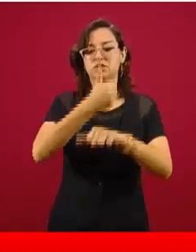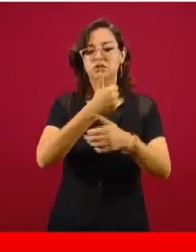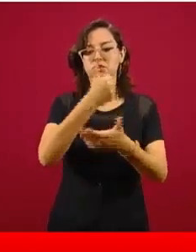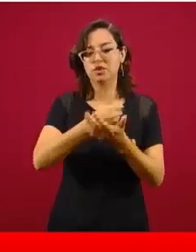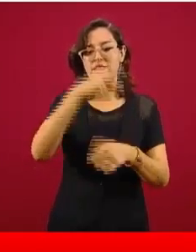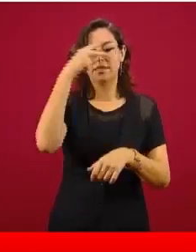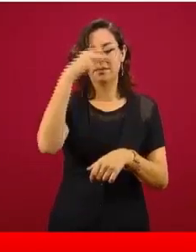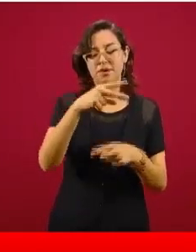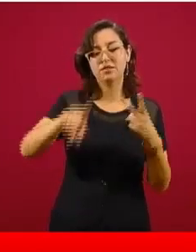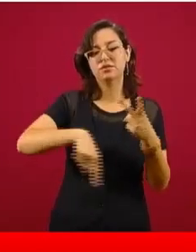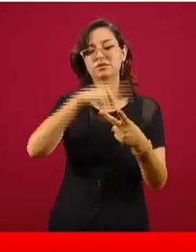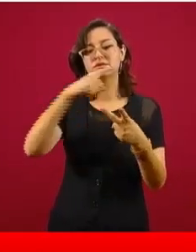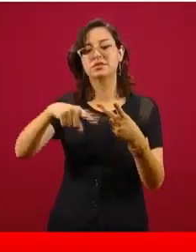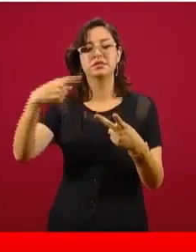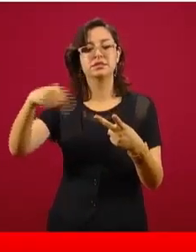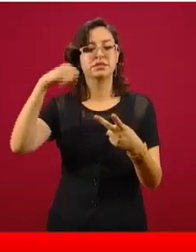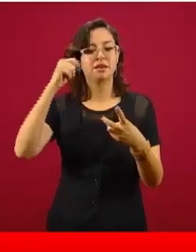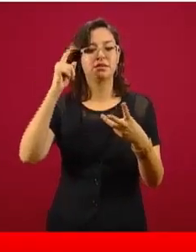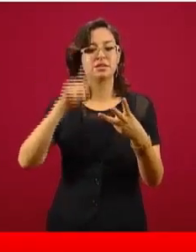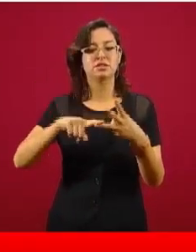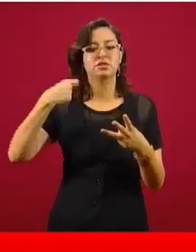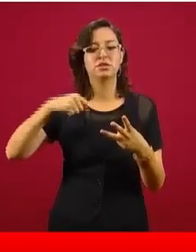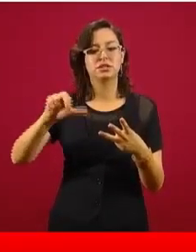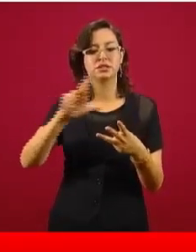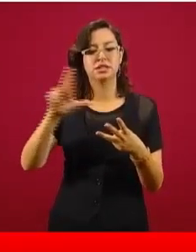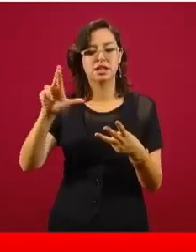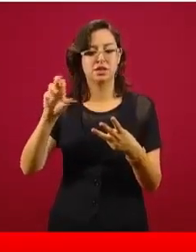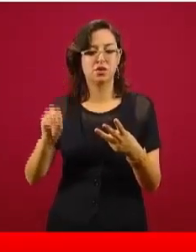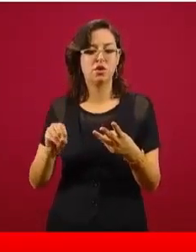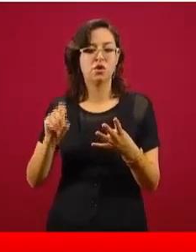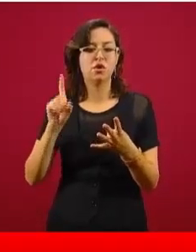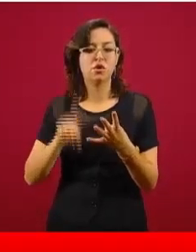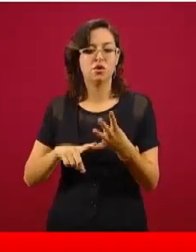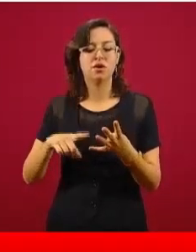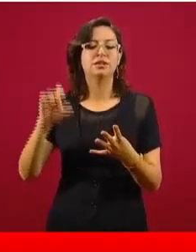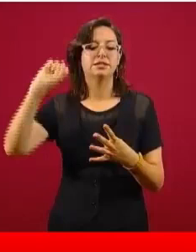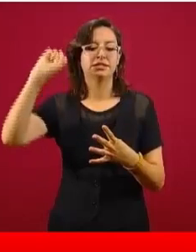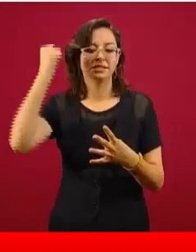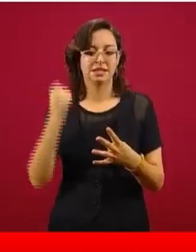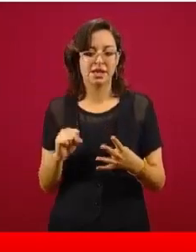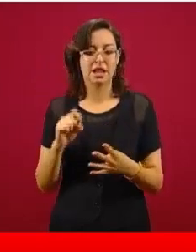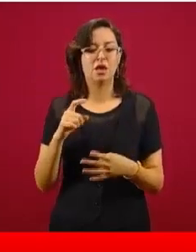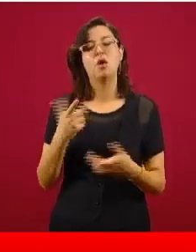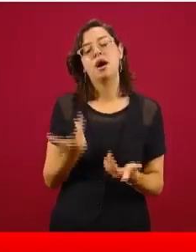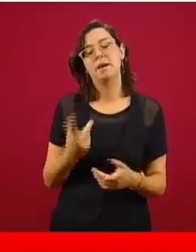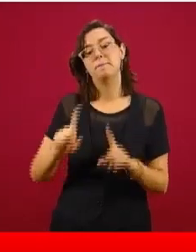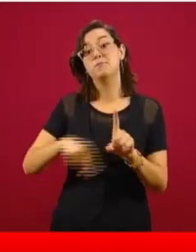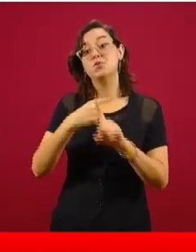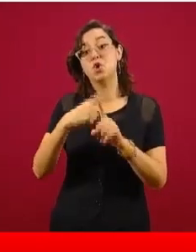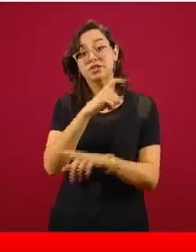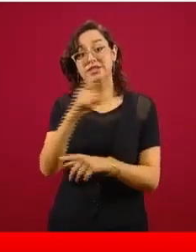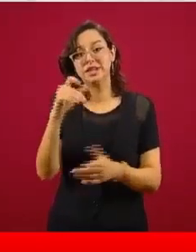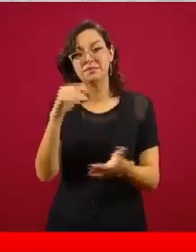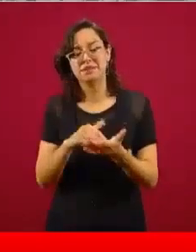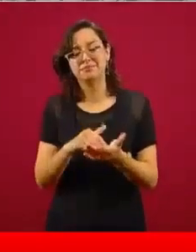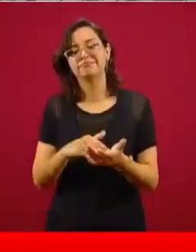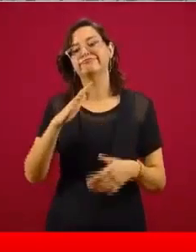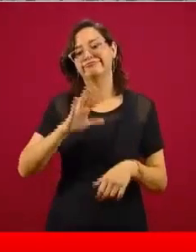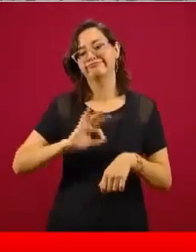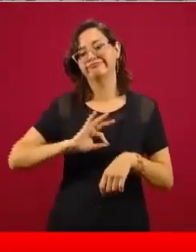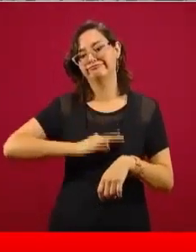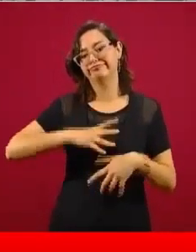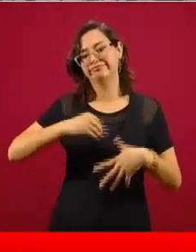Tabasco y Quintana Roo, después Sinaloa como los estados con la mayor frecuencia de casos nuevos. La siguiente.